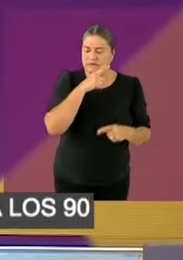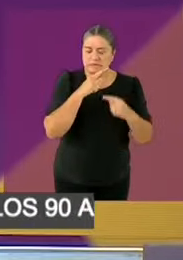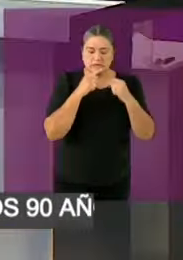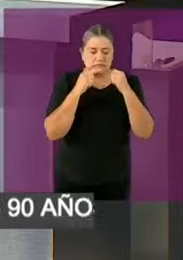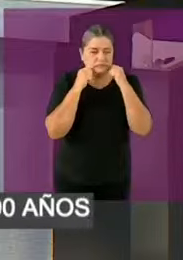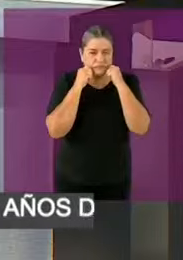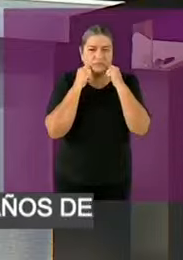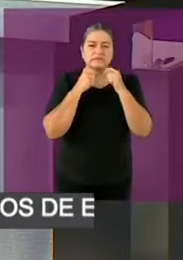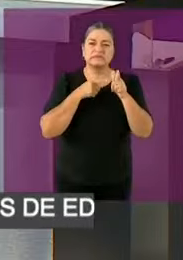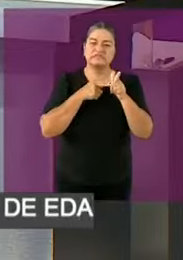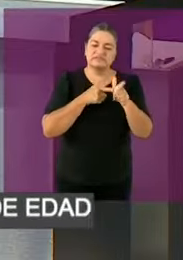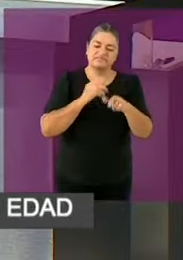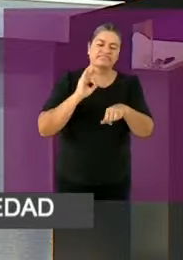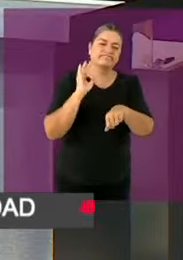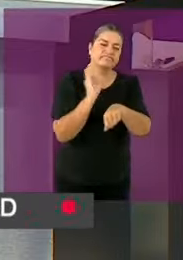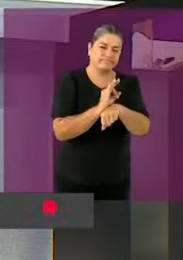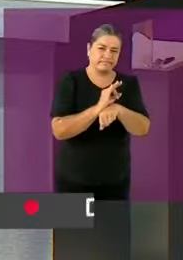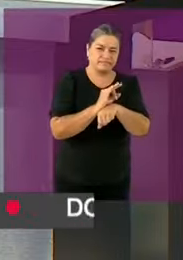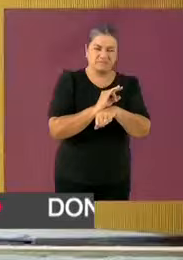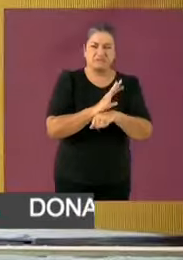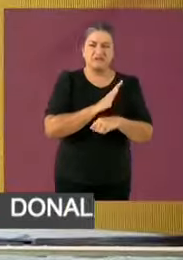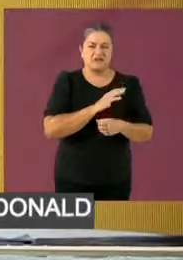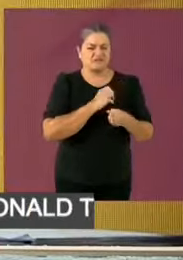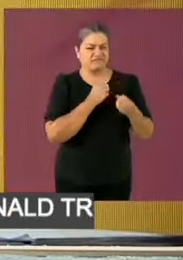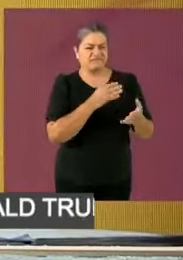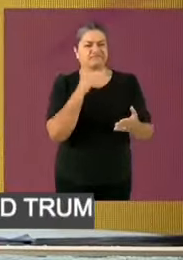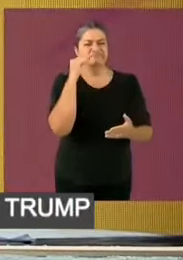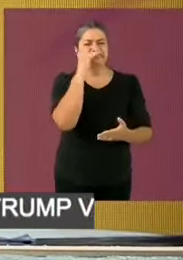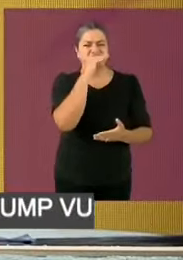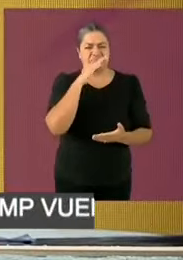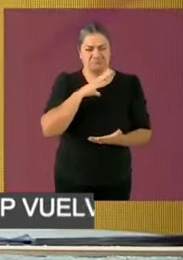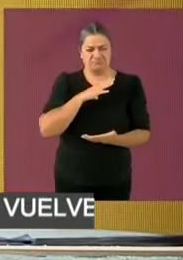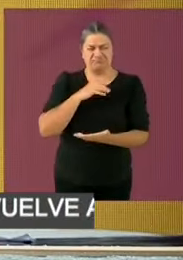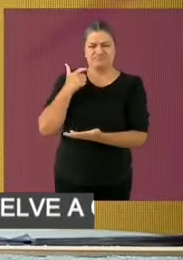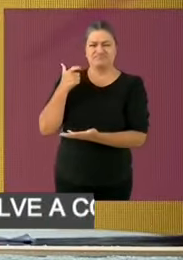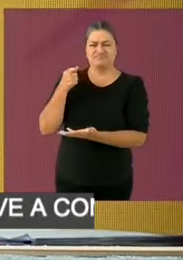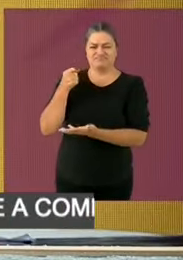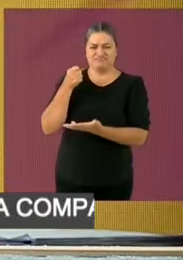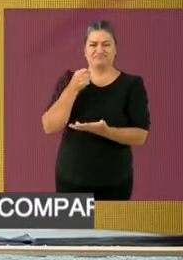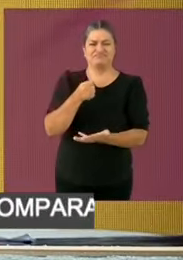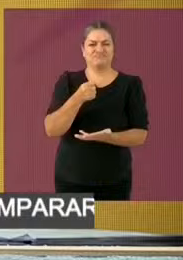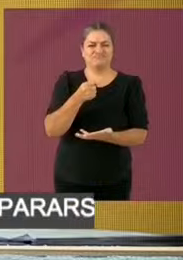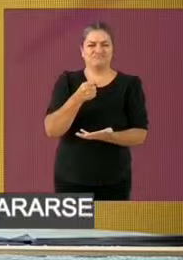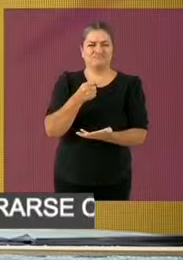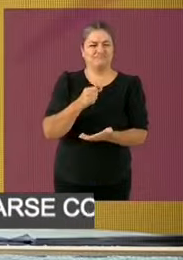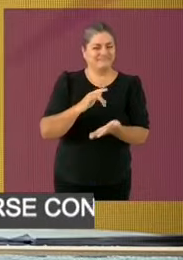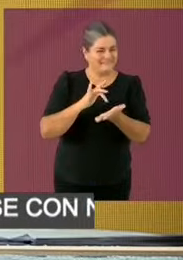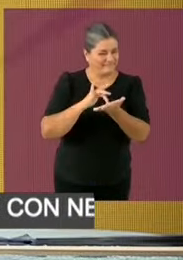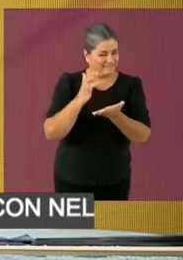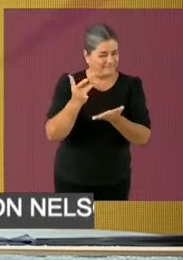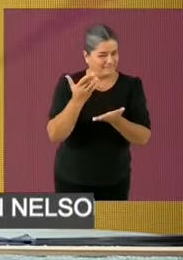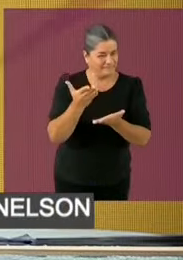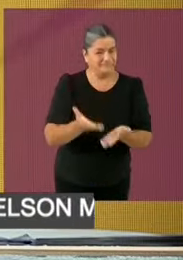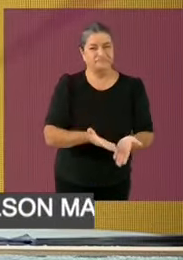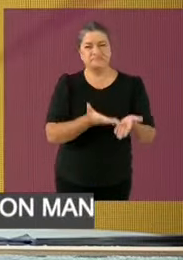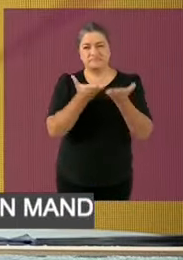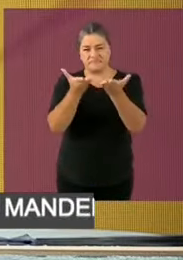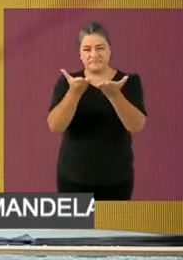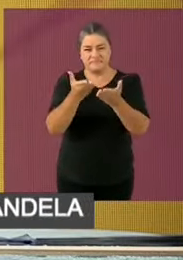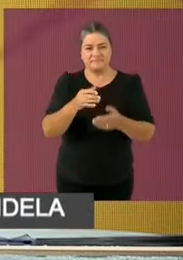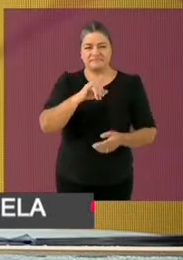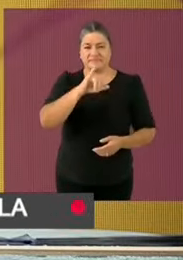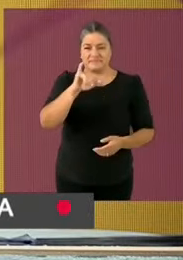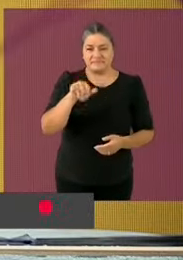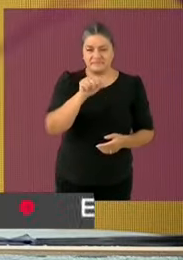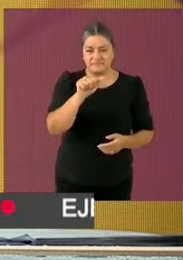Gracias, muchas gracias, candidata Claudia Sheinbaum. Candidato Jorge Maynes, misma pregunta. ¿Cuál es su plan integral para fortalecer el Sistema de